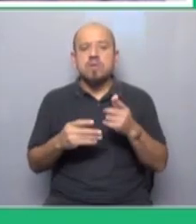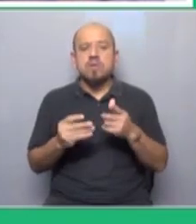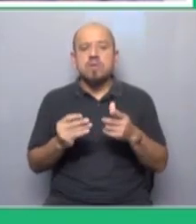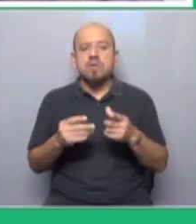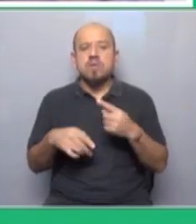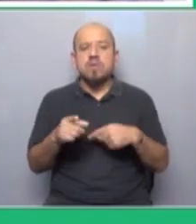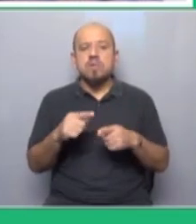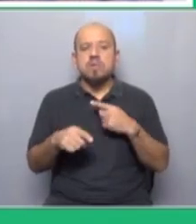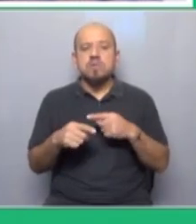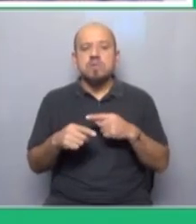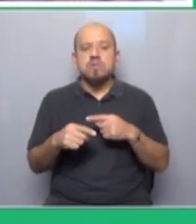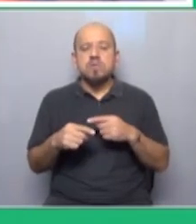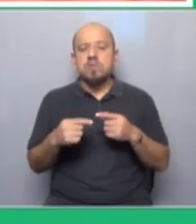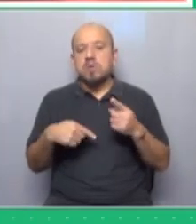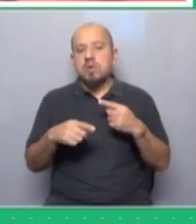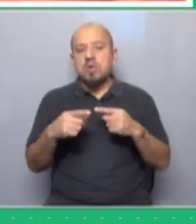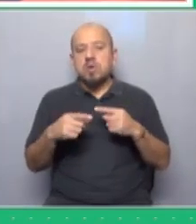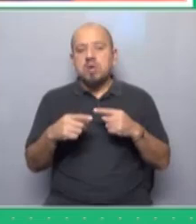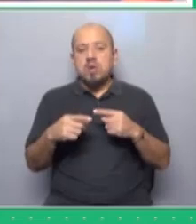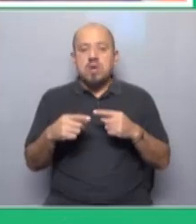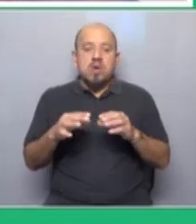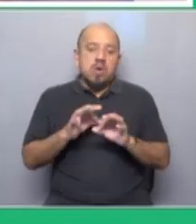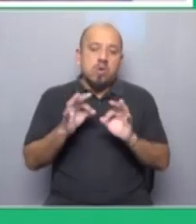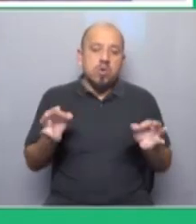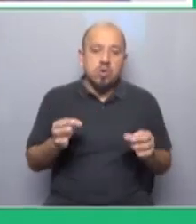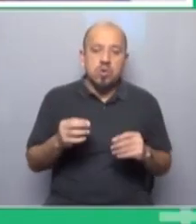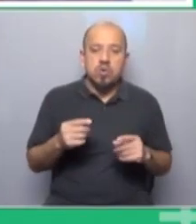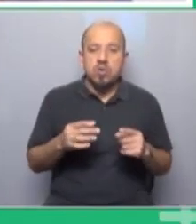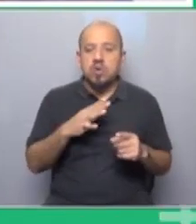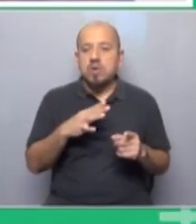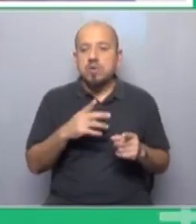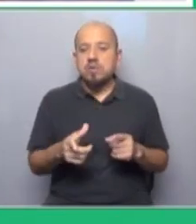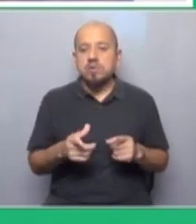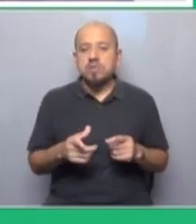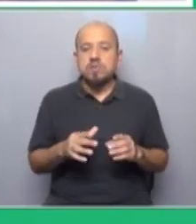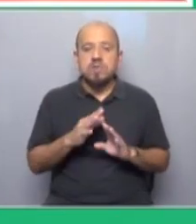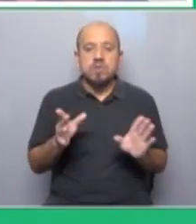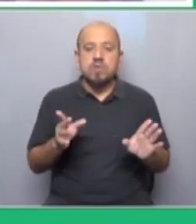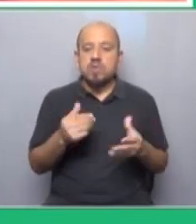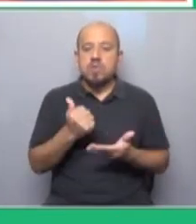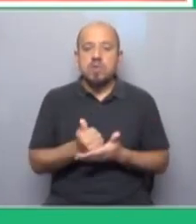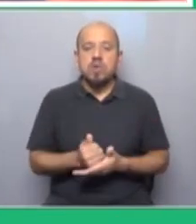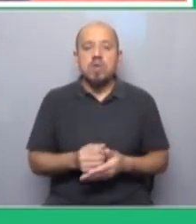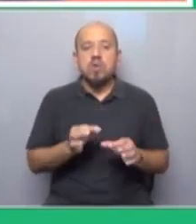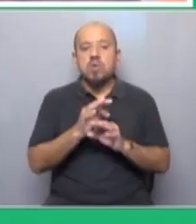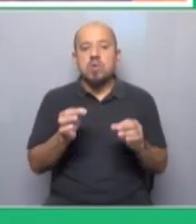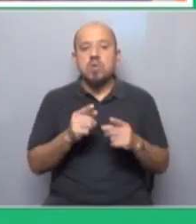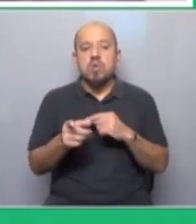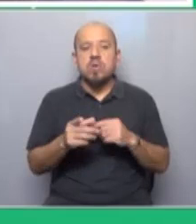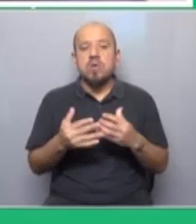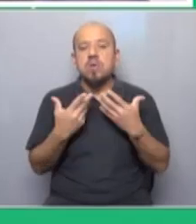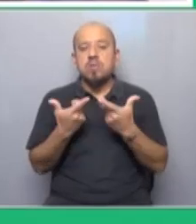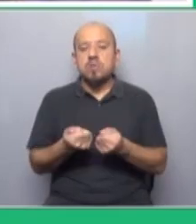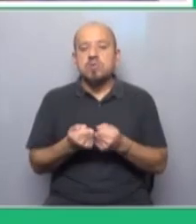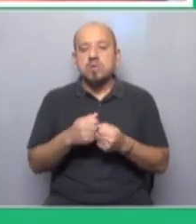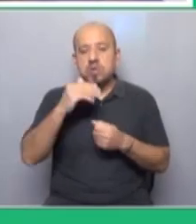de la base histórica del Partido Demócrata, o ha pasado a tener apatía y no participar en elecciones, o incluso apoyaron